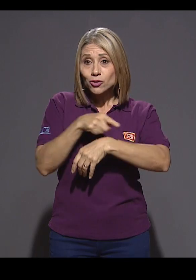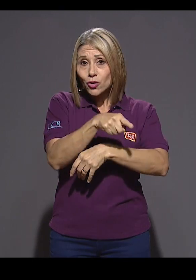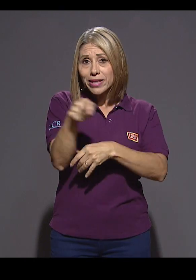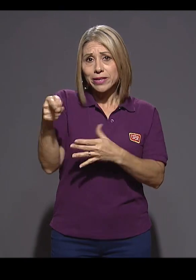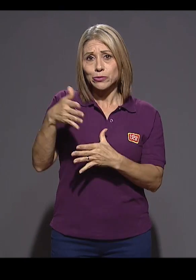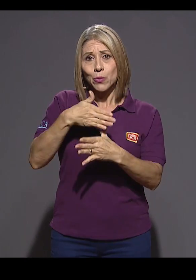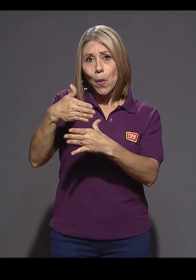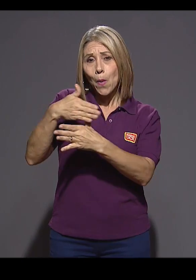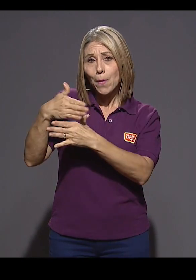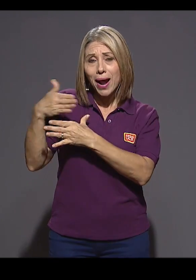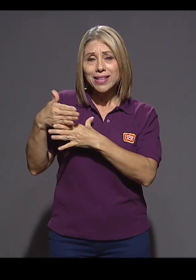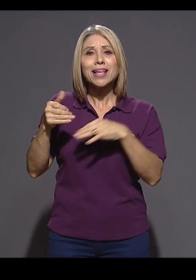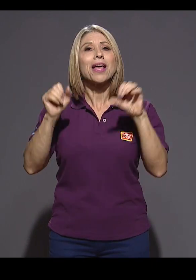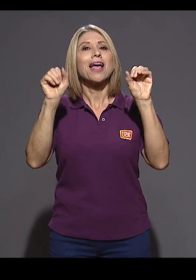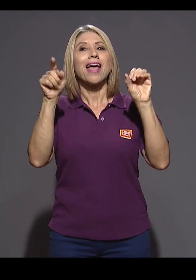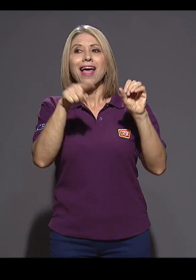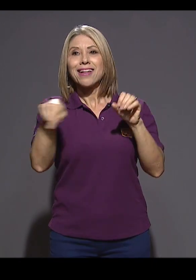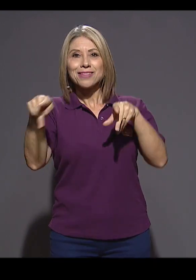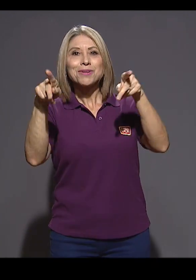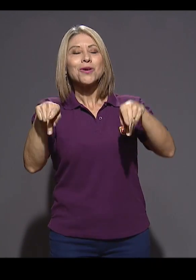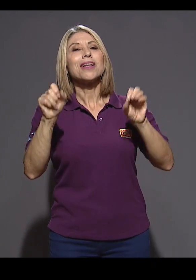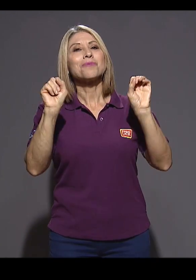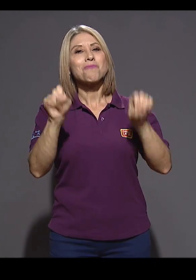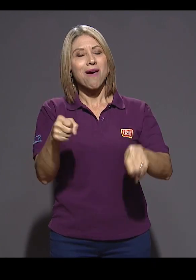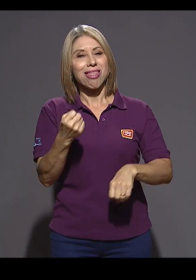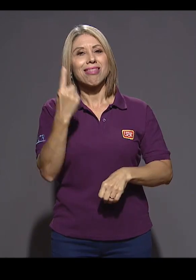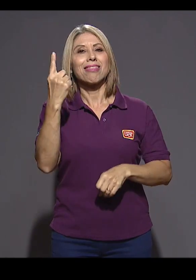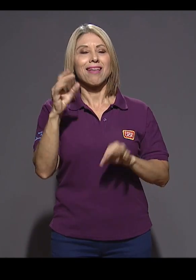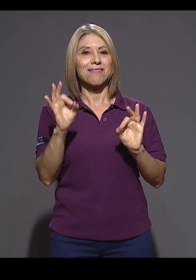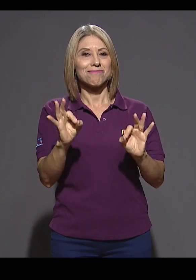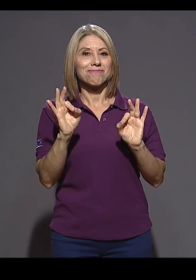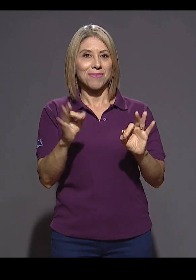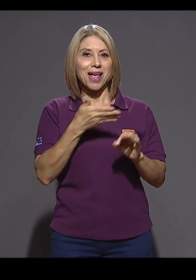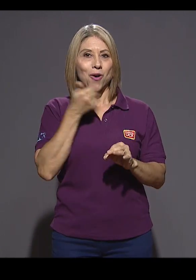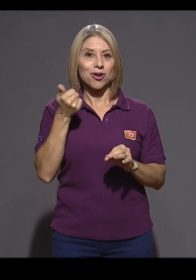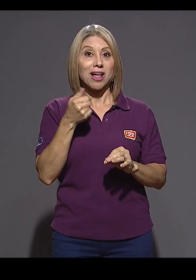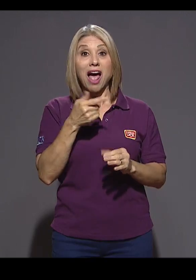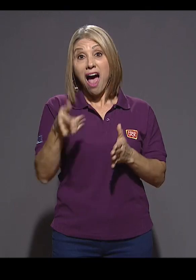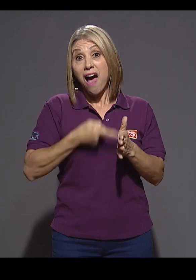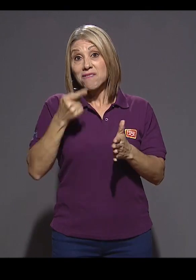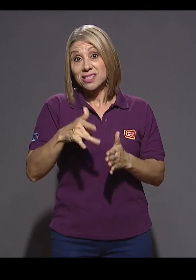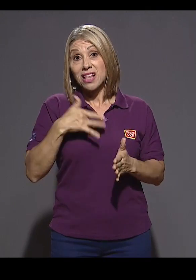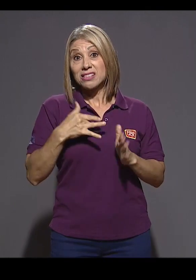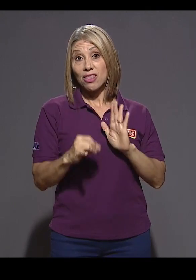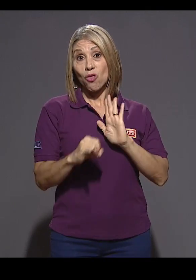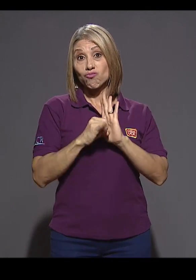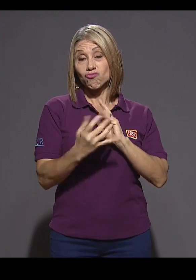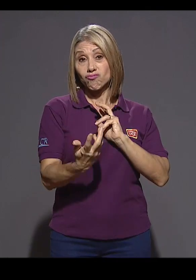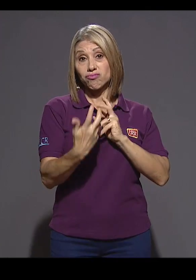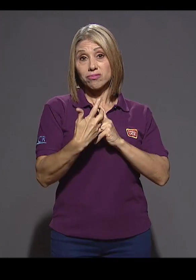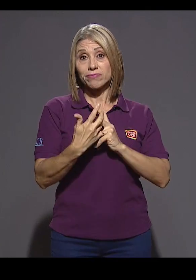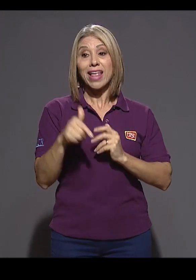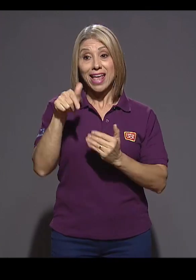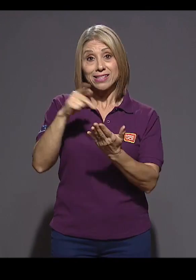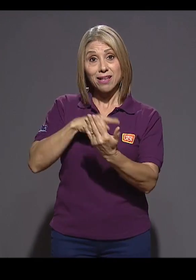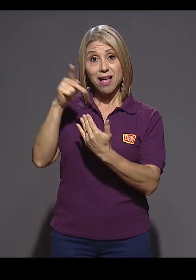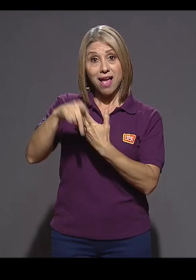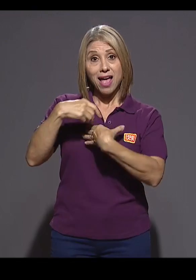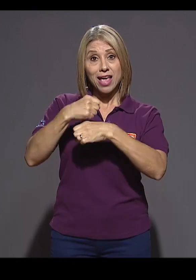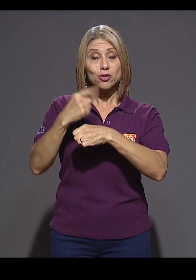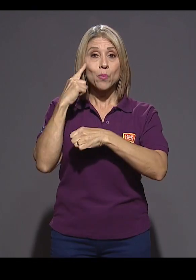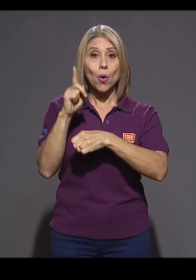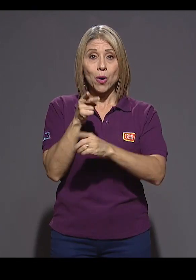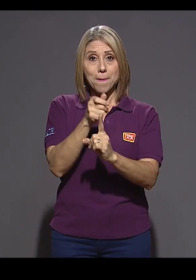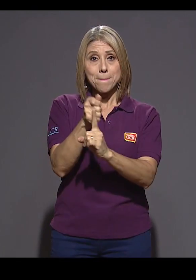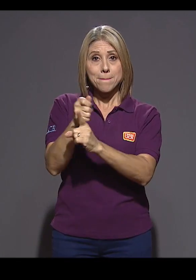ellos comparten como que pueden entender un poco mejor y en muchos casos se han sentido identificados. Este espacio producido por